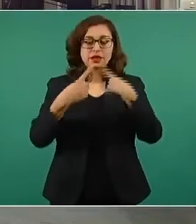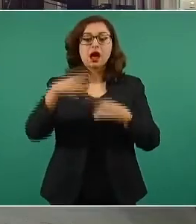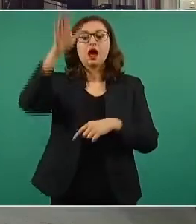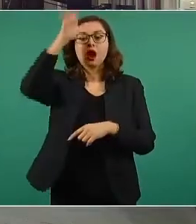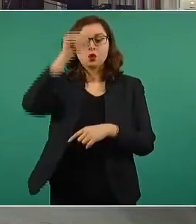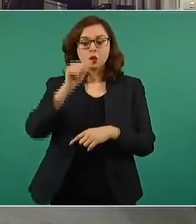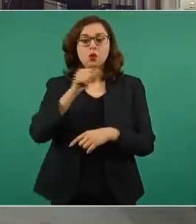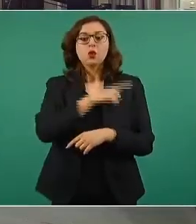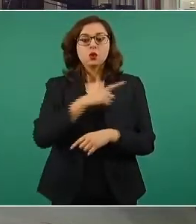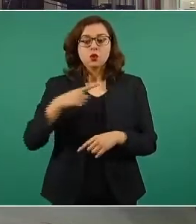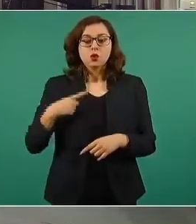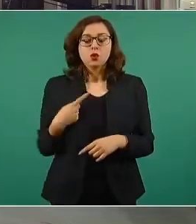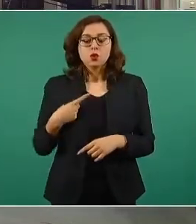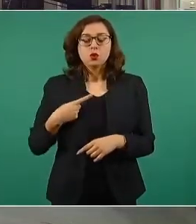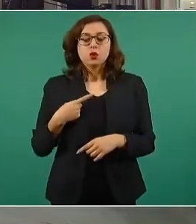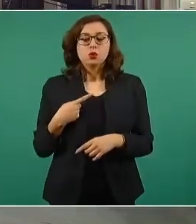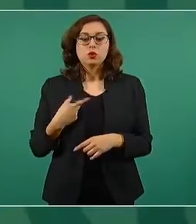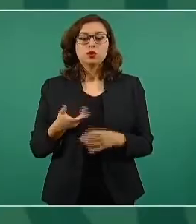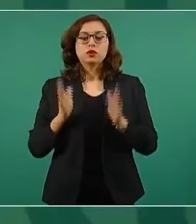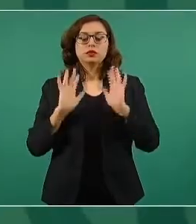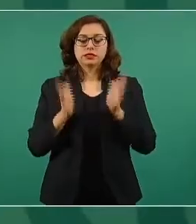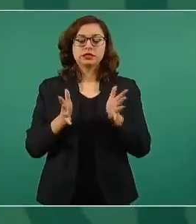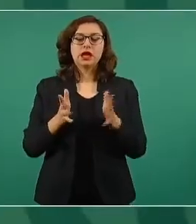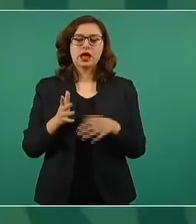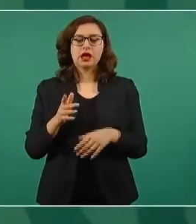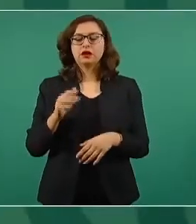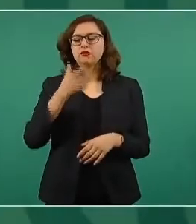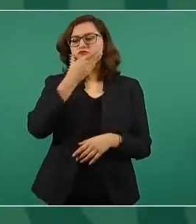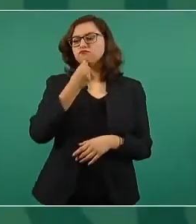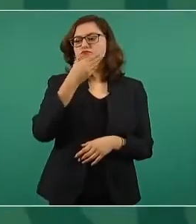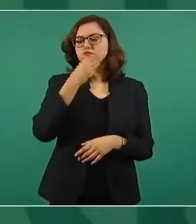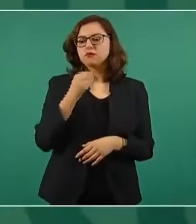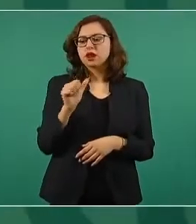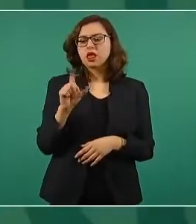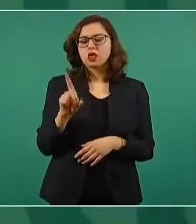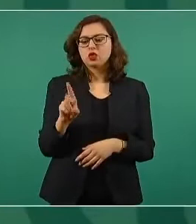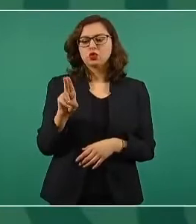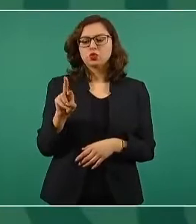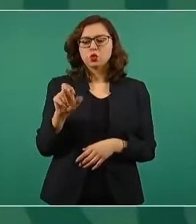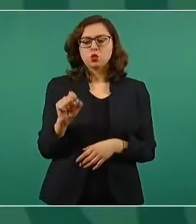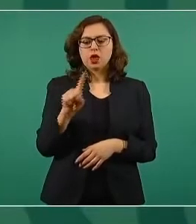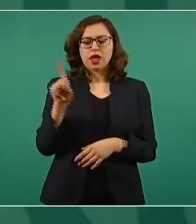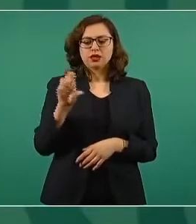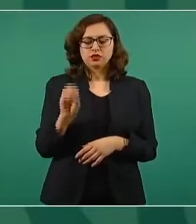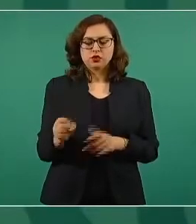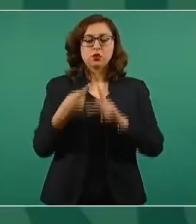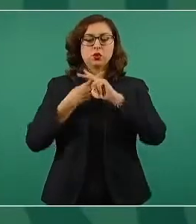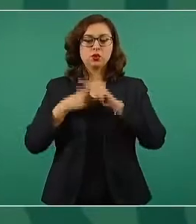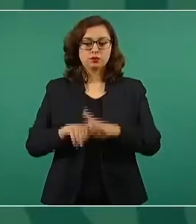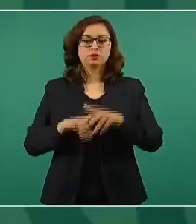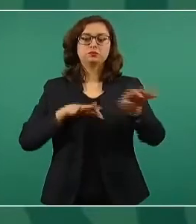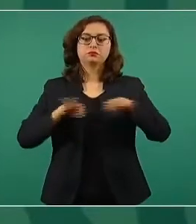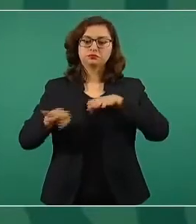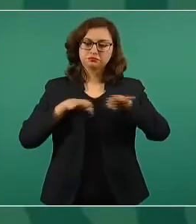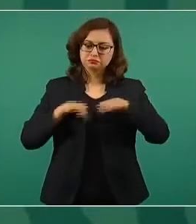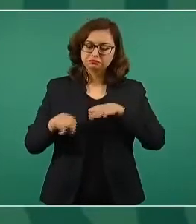Alfonso Durazo está trabajando en eso. Quedamos